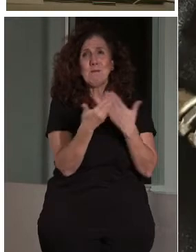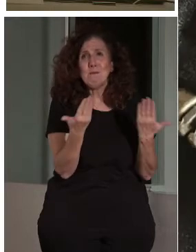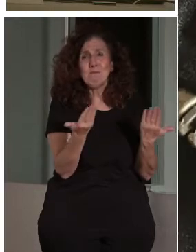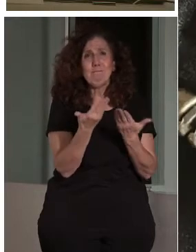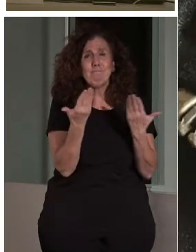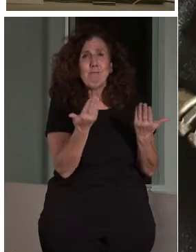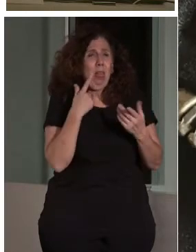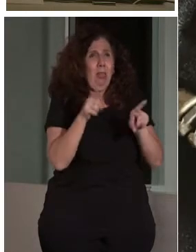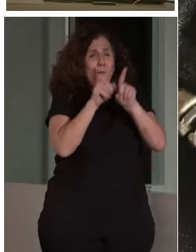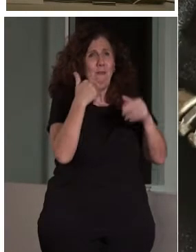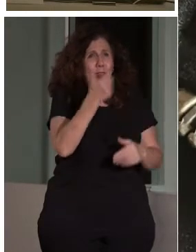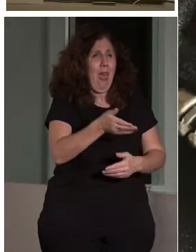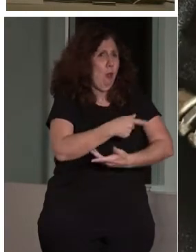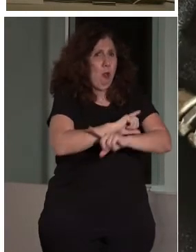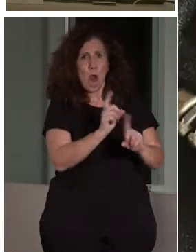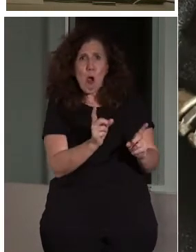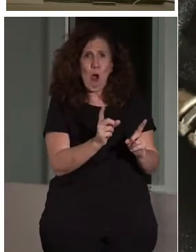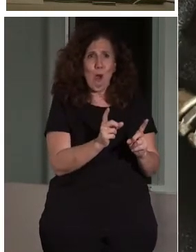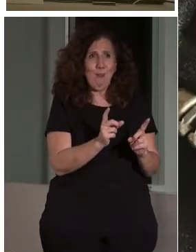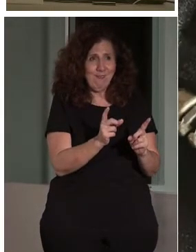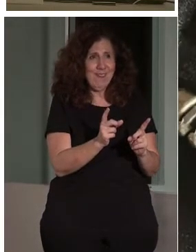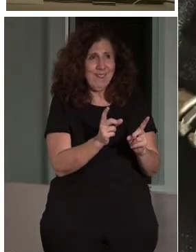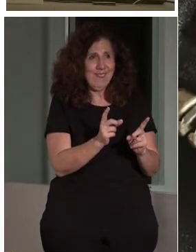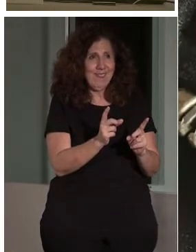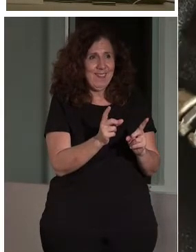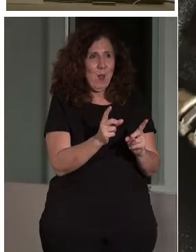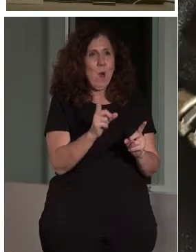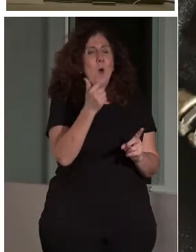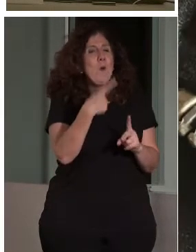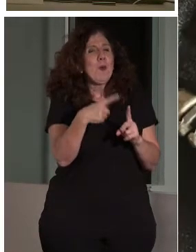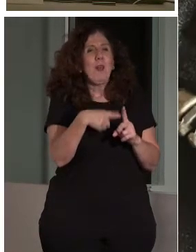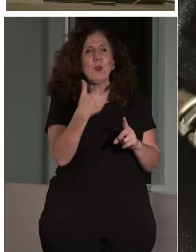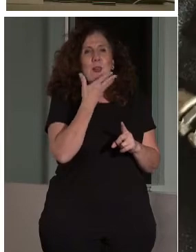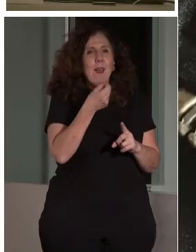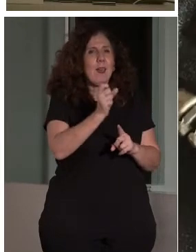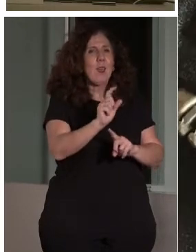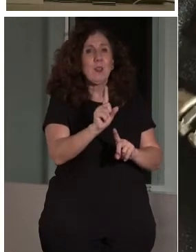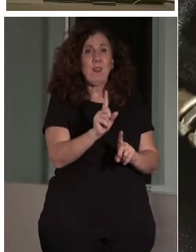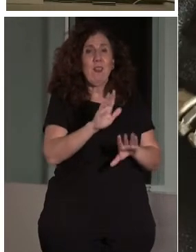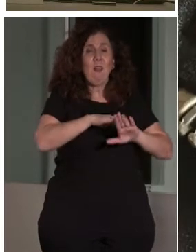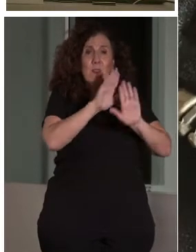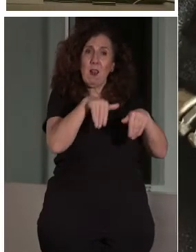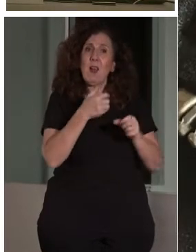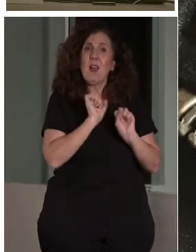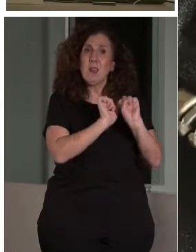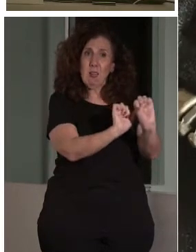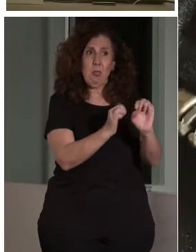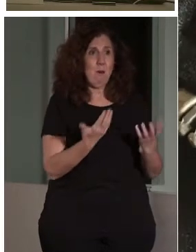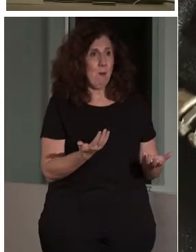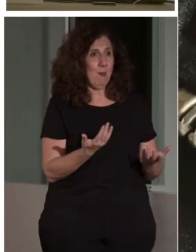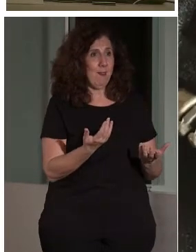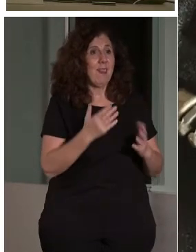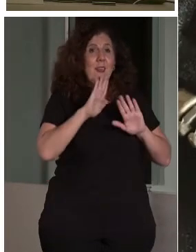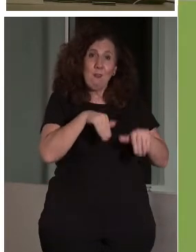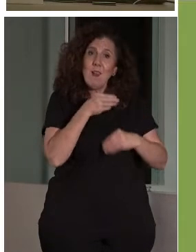da igual si son feas, ¿no? Pues no. Una cosa que no es bella, que no es estética, la rechazamos. Por lo tanto, es menos accesible.